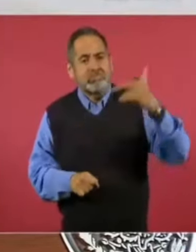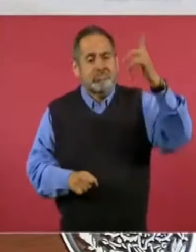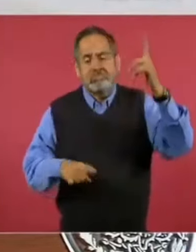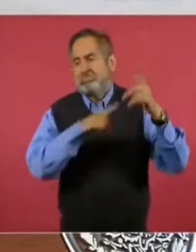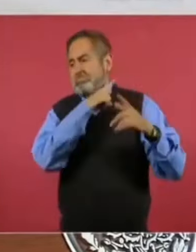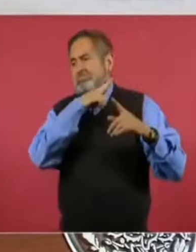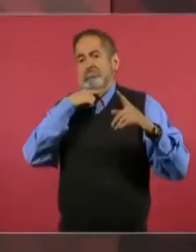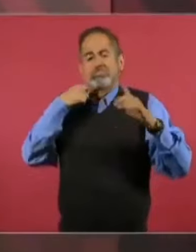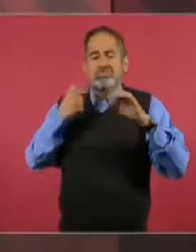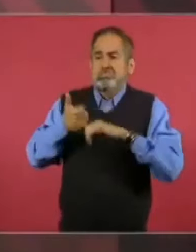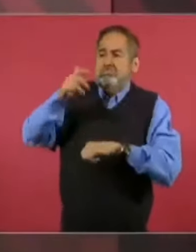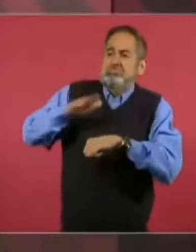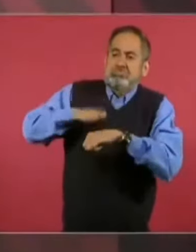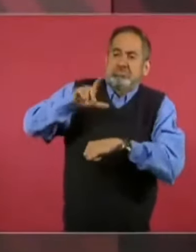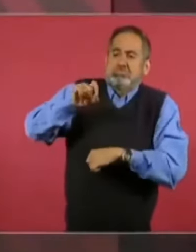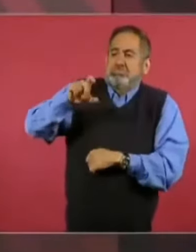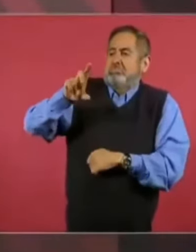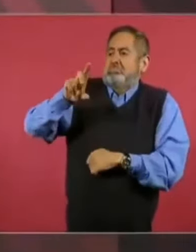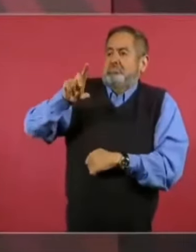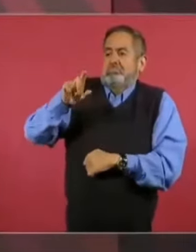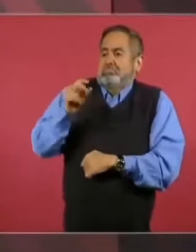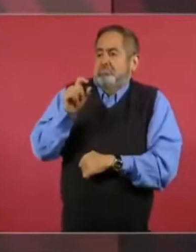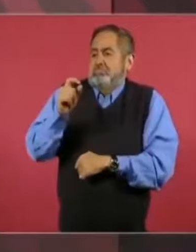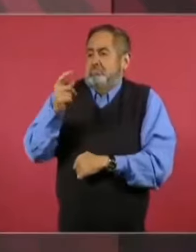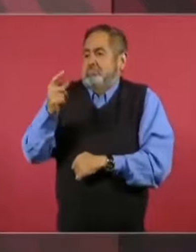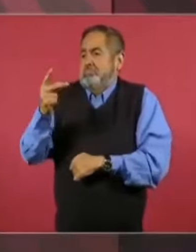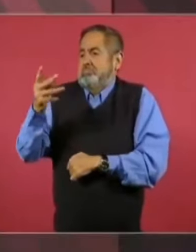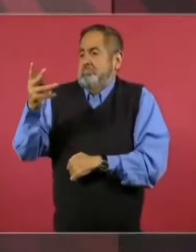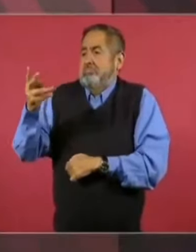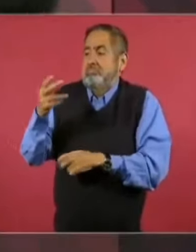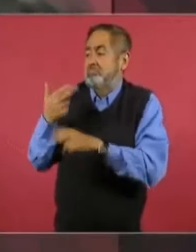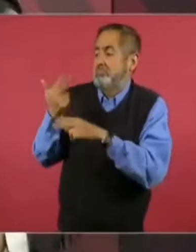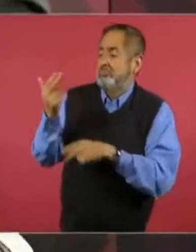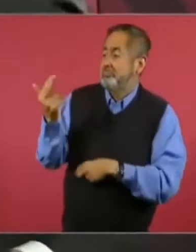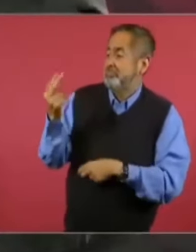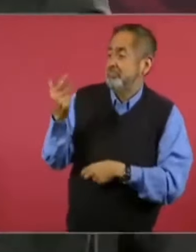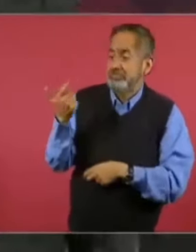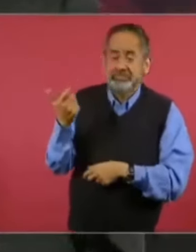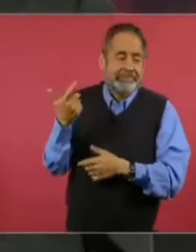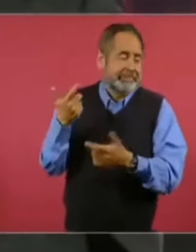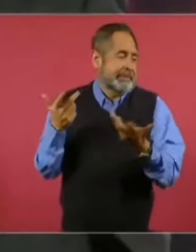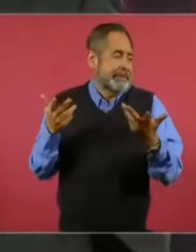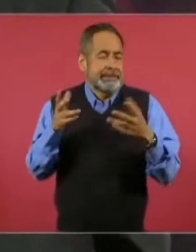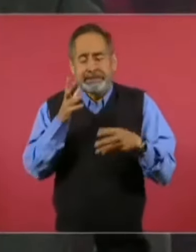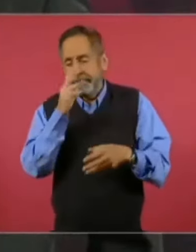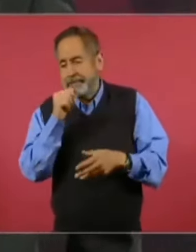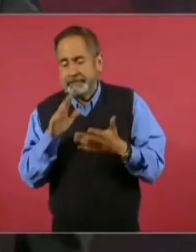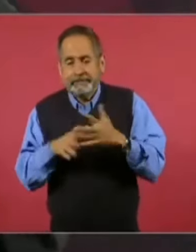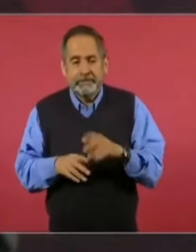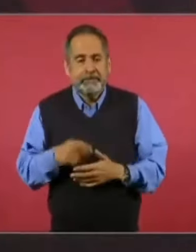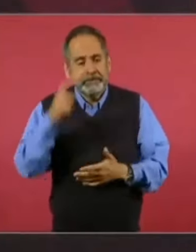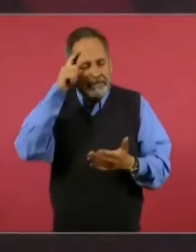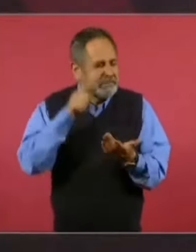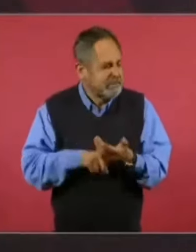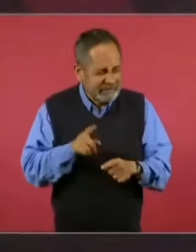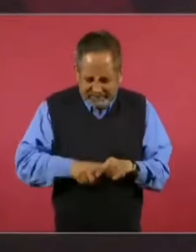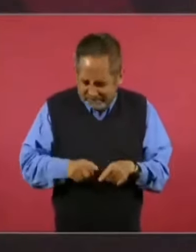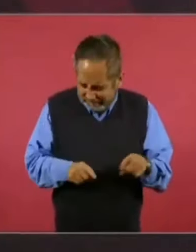ya está en 20, no sé cuánto, pero va a llegar a 25. Y creo que fue